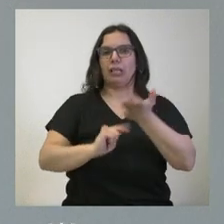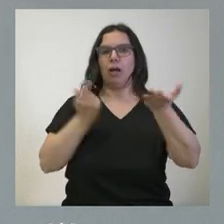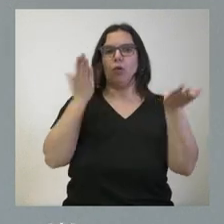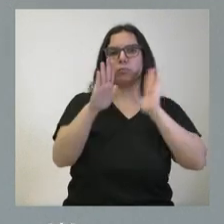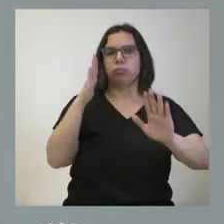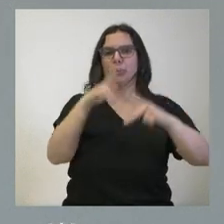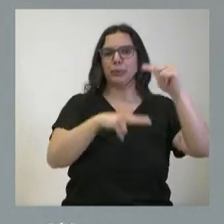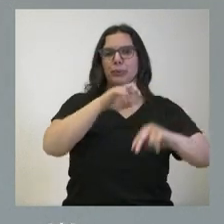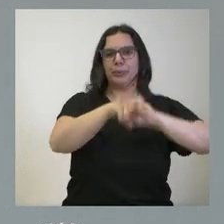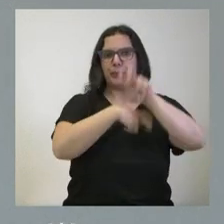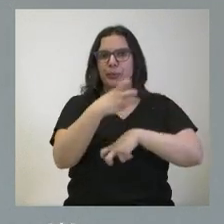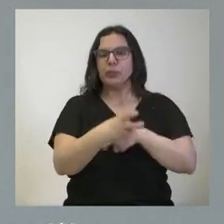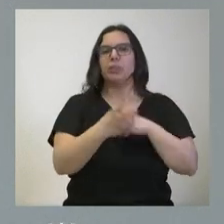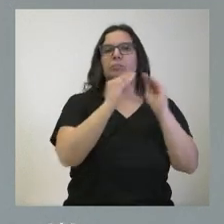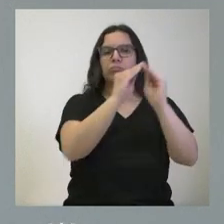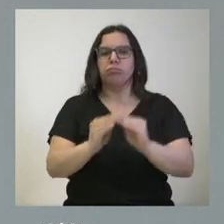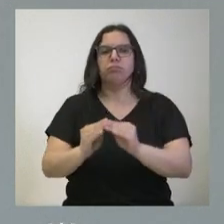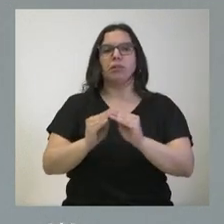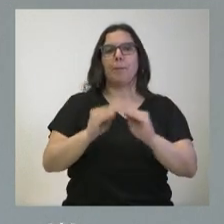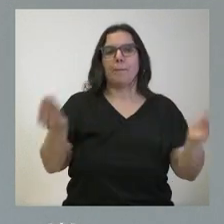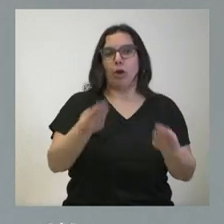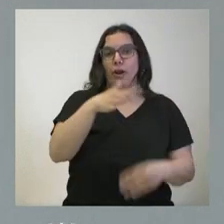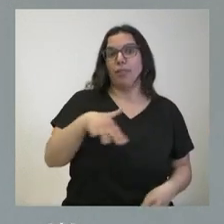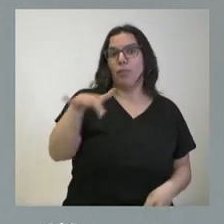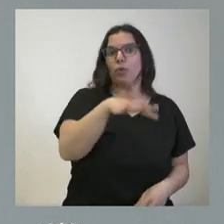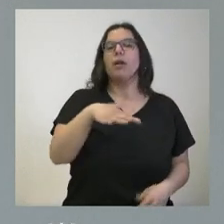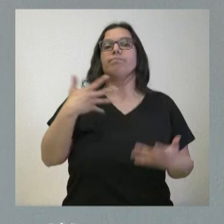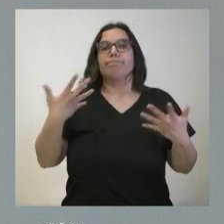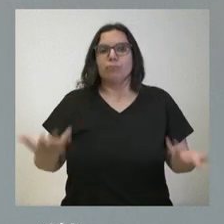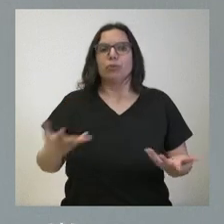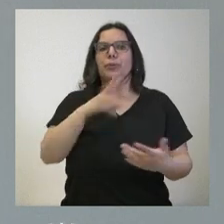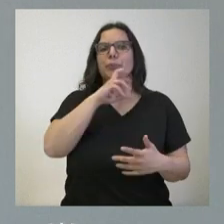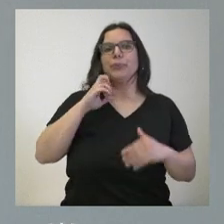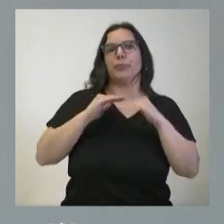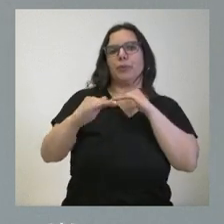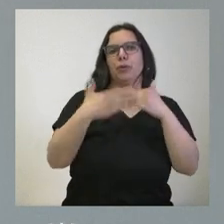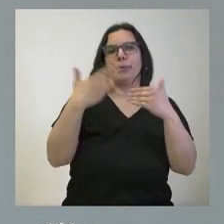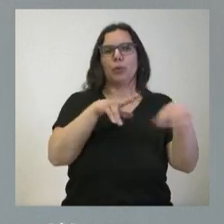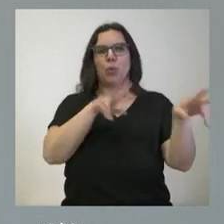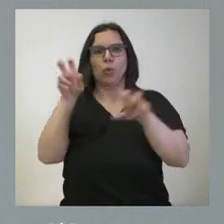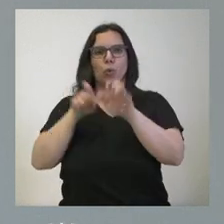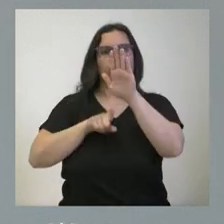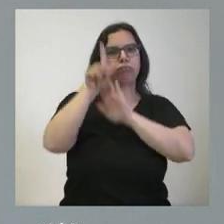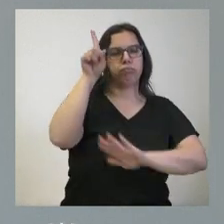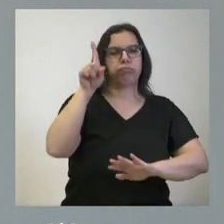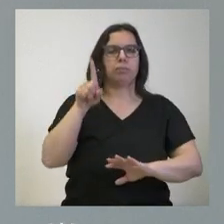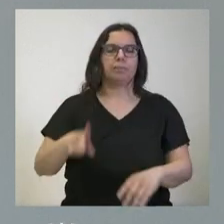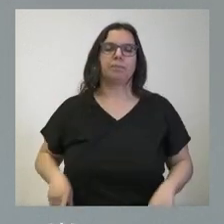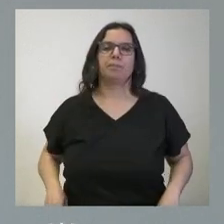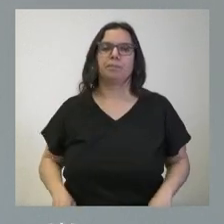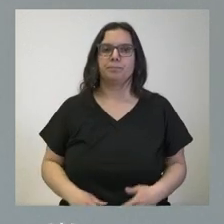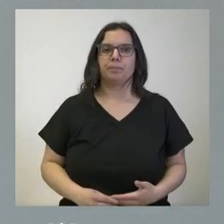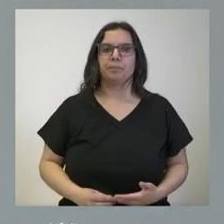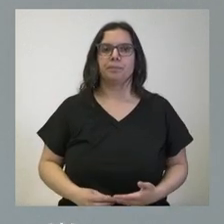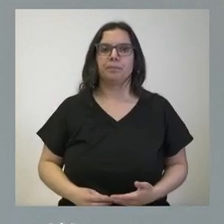todo el proceso de actuaciones, de mejora de este Parque Tecnológico y, por tanto, mantener su nivel de innovación dentro del conjunto de nuestra